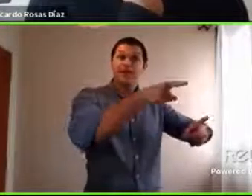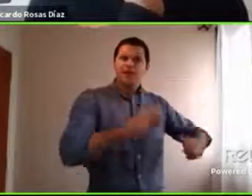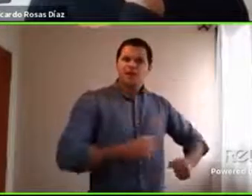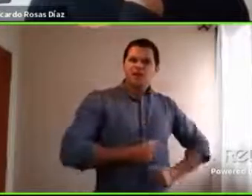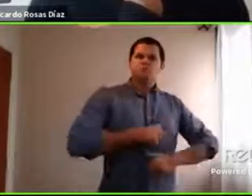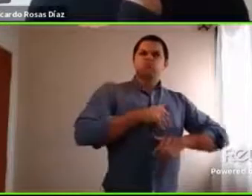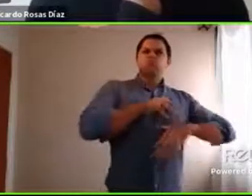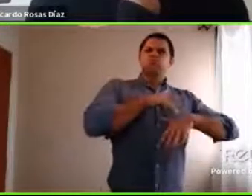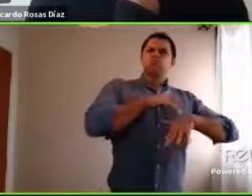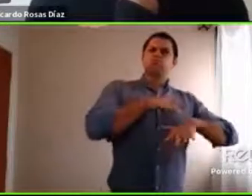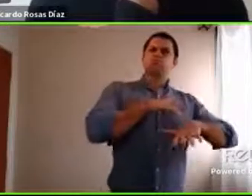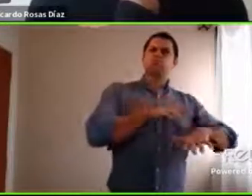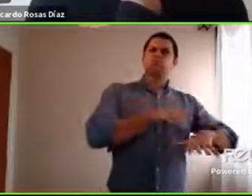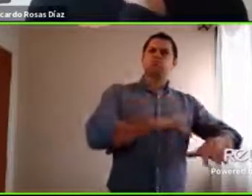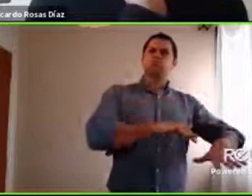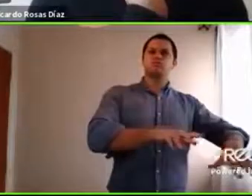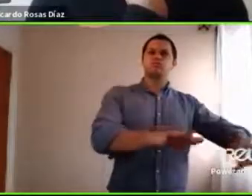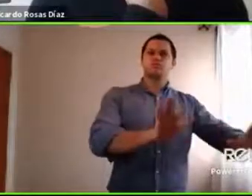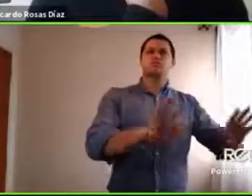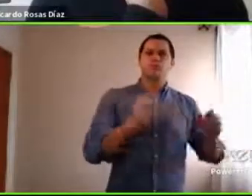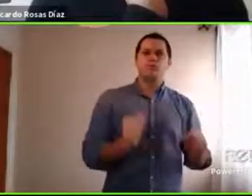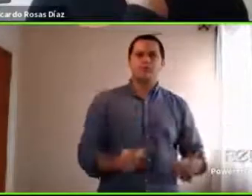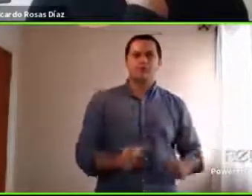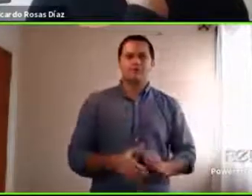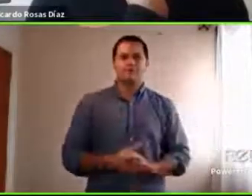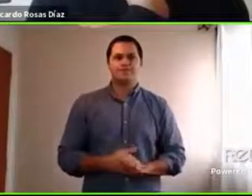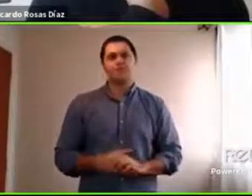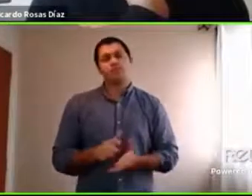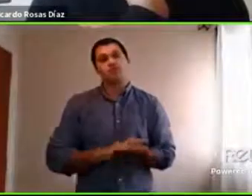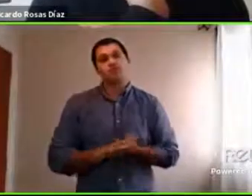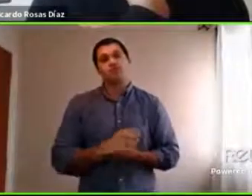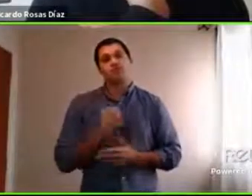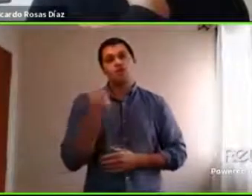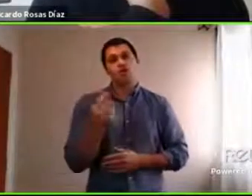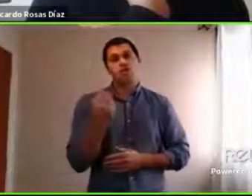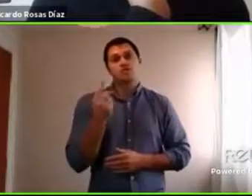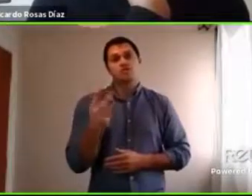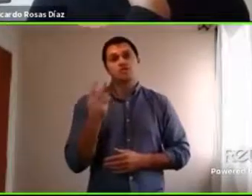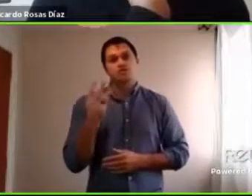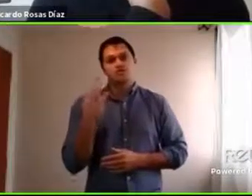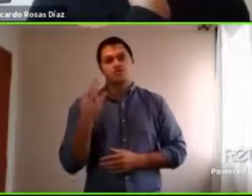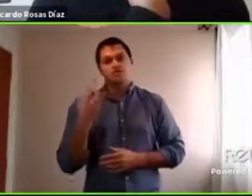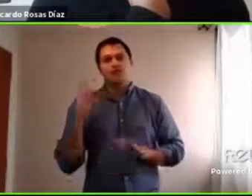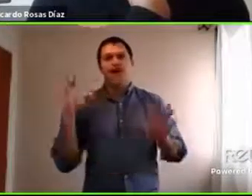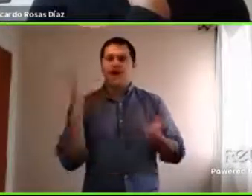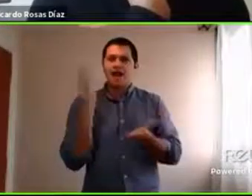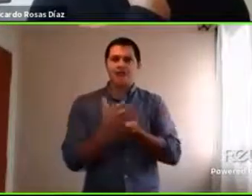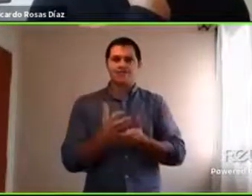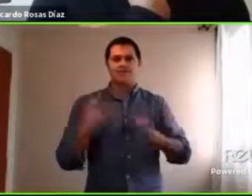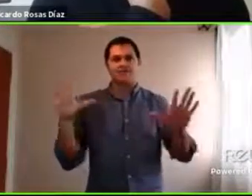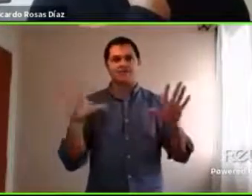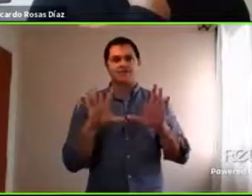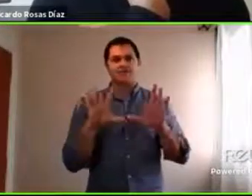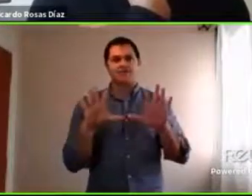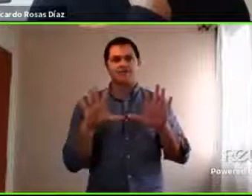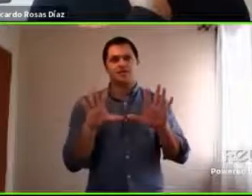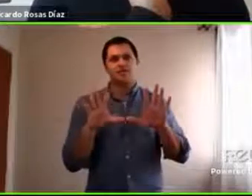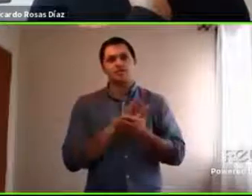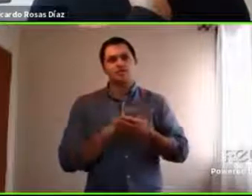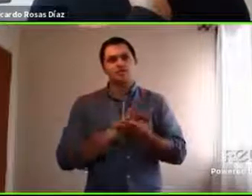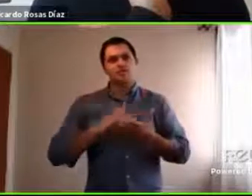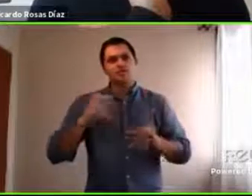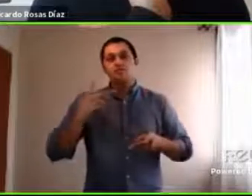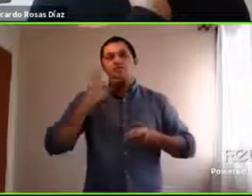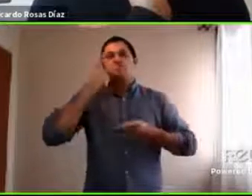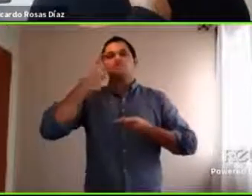Claro, cuando nosotras hablamos en esto de contar hasta 10, como un recurso como puede haber otros, no sé, respirar hondo, lo que fuera, tiene que